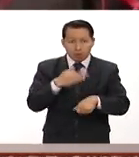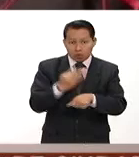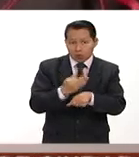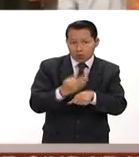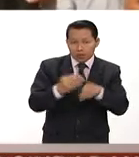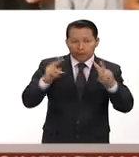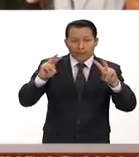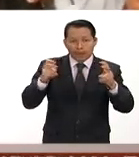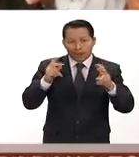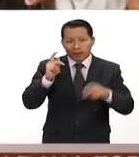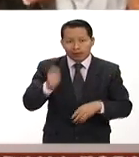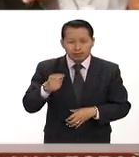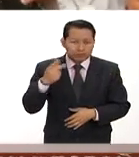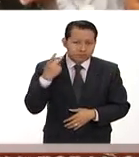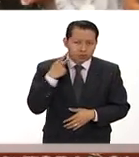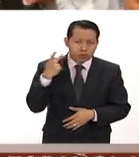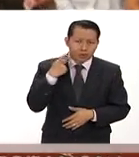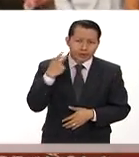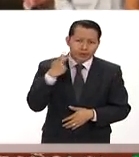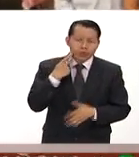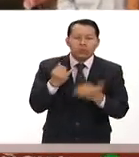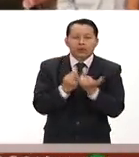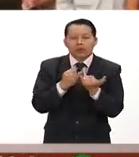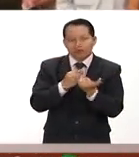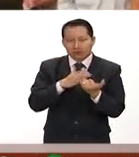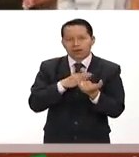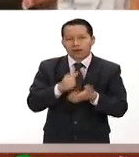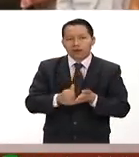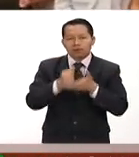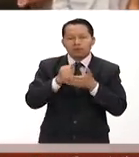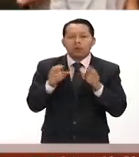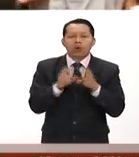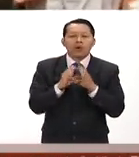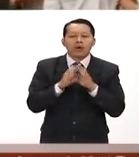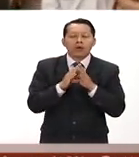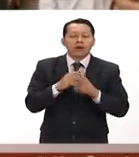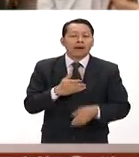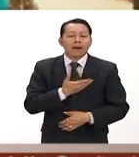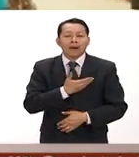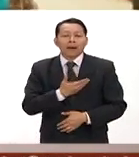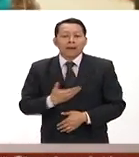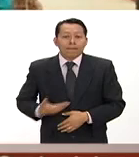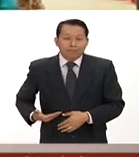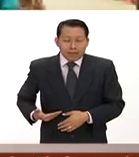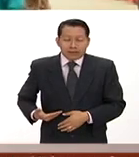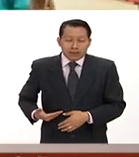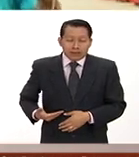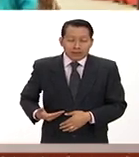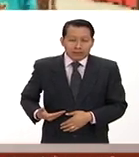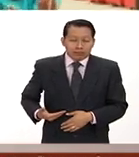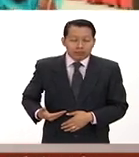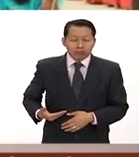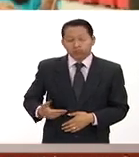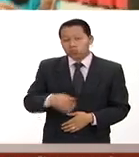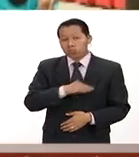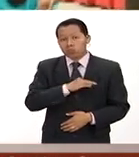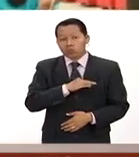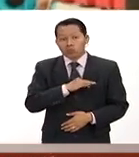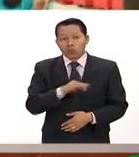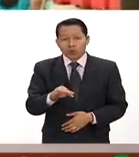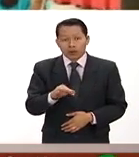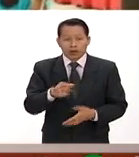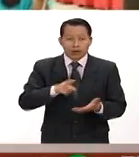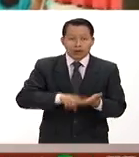es político hay unas herramientas jurídicas el presidente constitucionalmente tiene